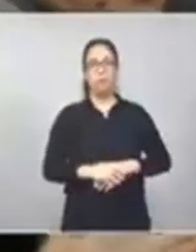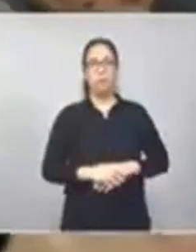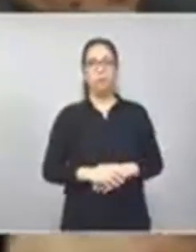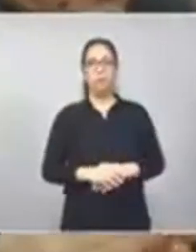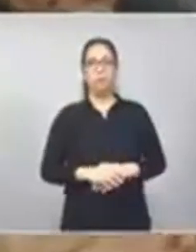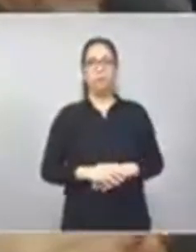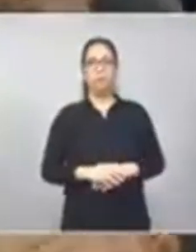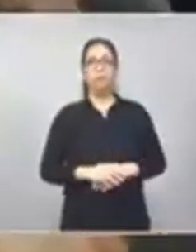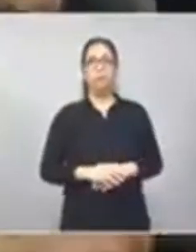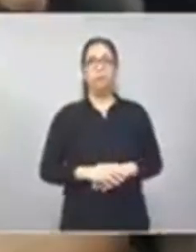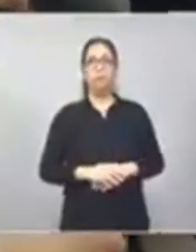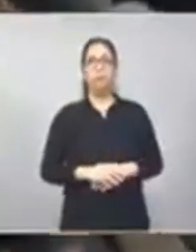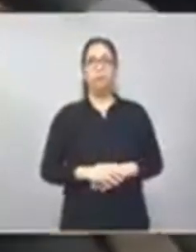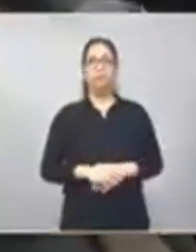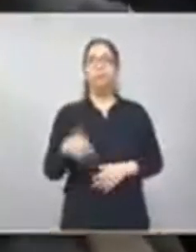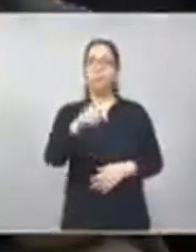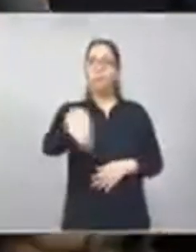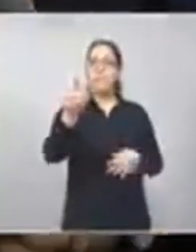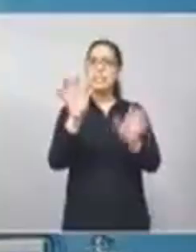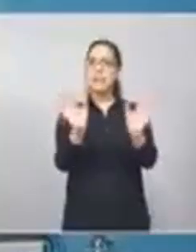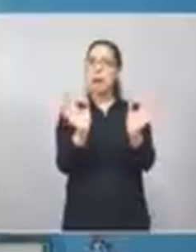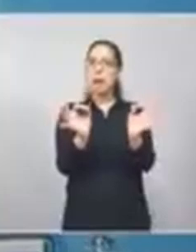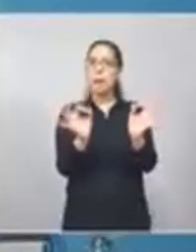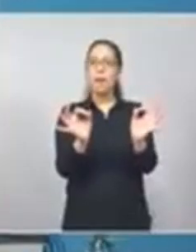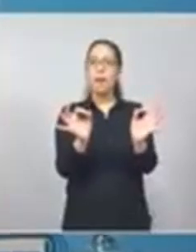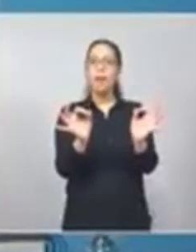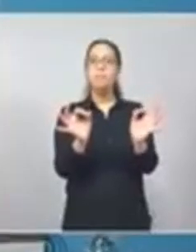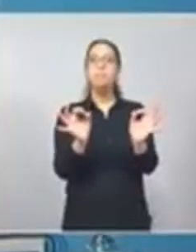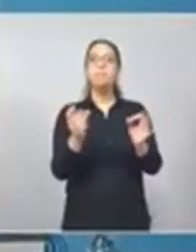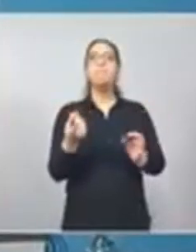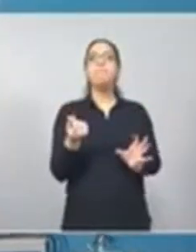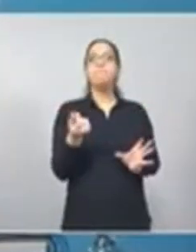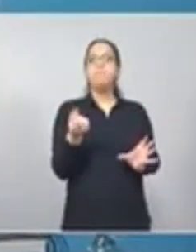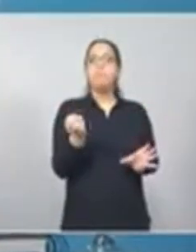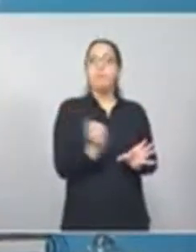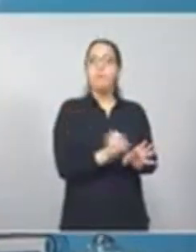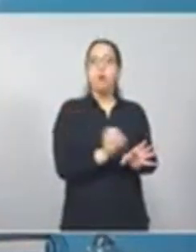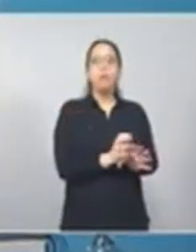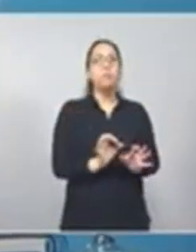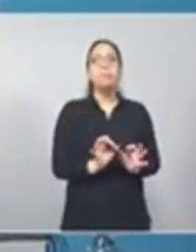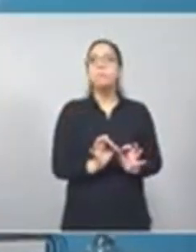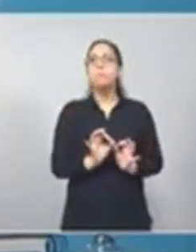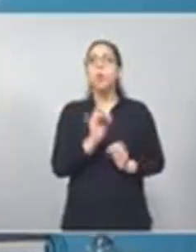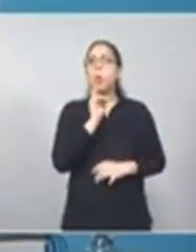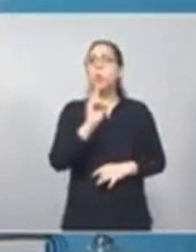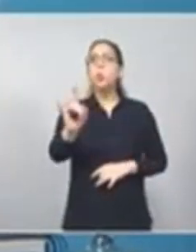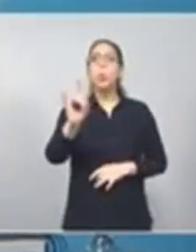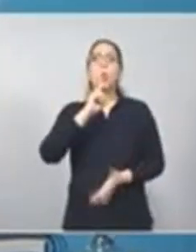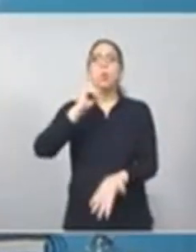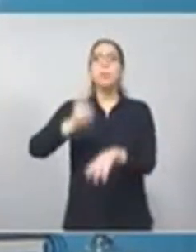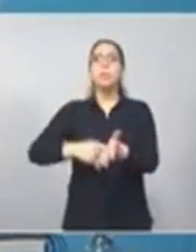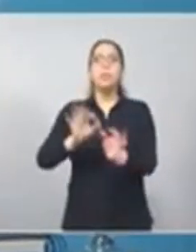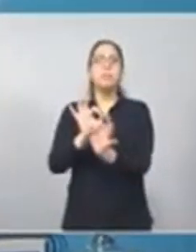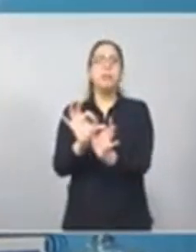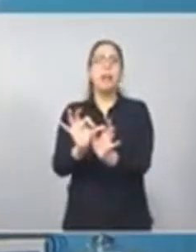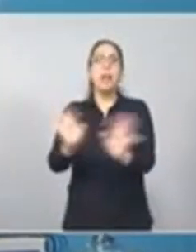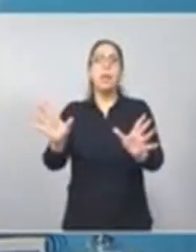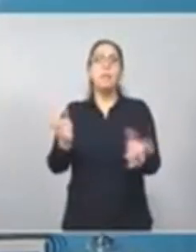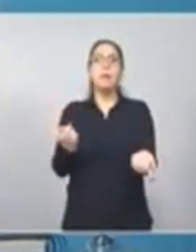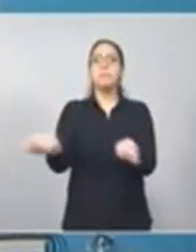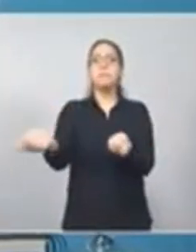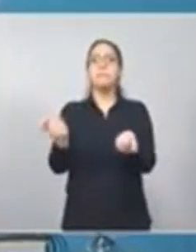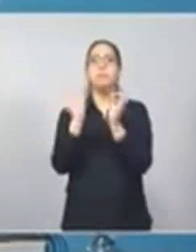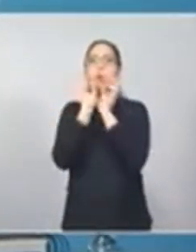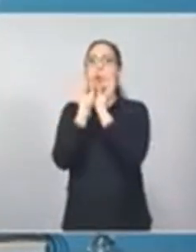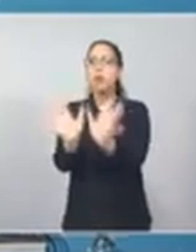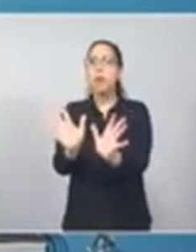Se trata, como ustedes saben, de fondos de libre disponibilidad, fondos para atender